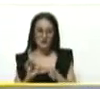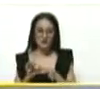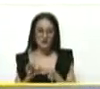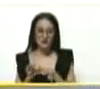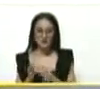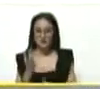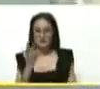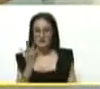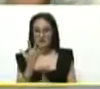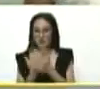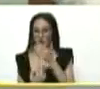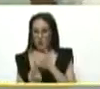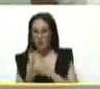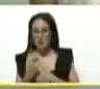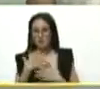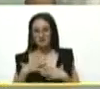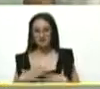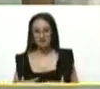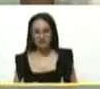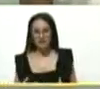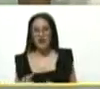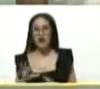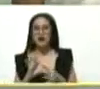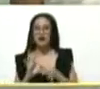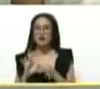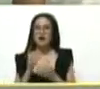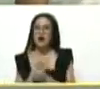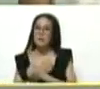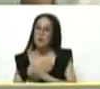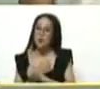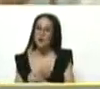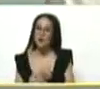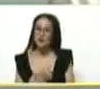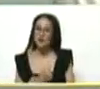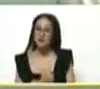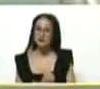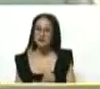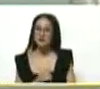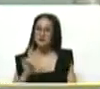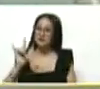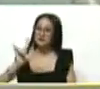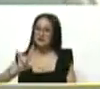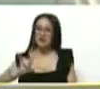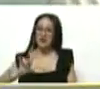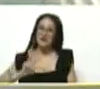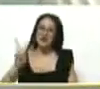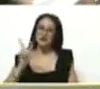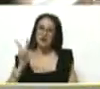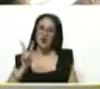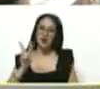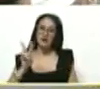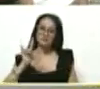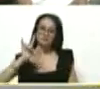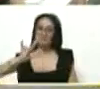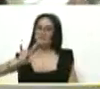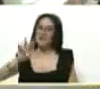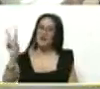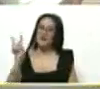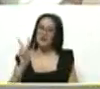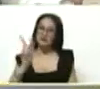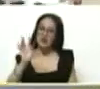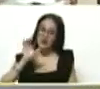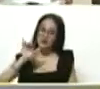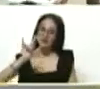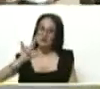solo cuerpo, en una sola idea, en el amor, unidos en la pasión por Venezuela, en el amor por Venezuela, en el amor por